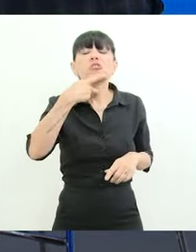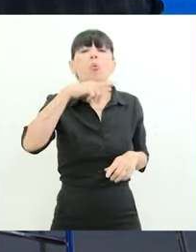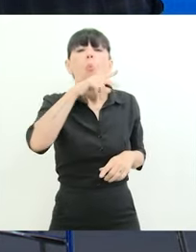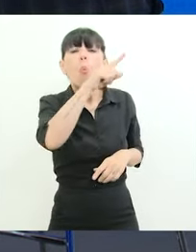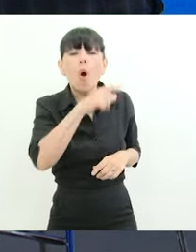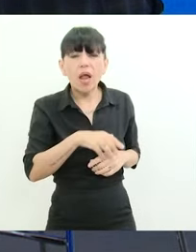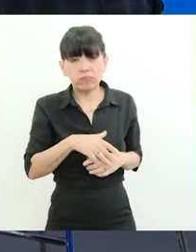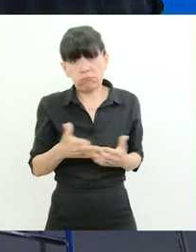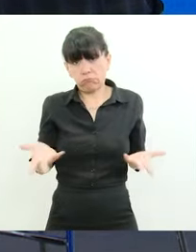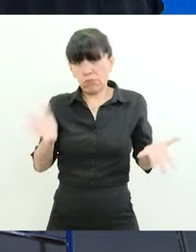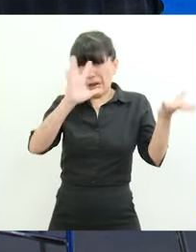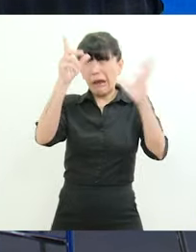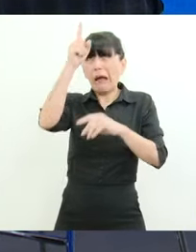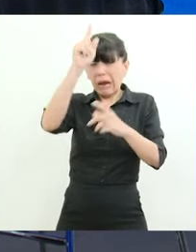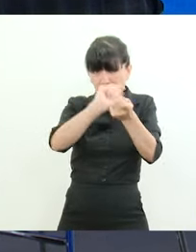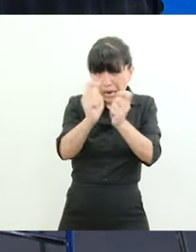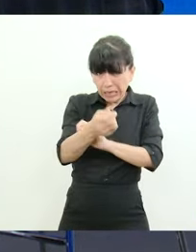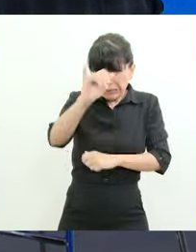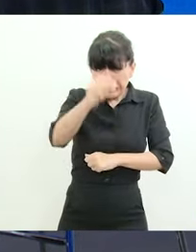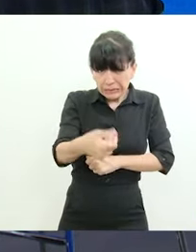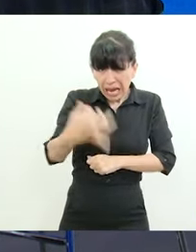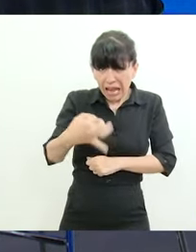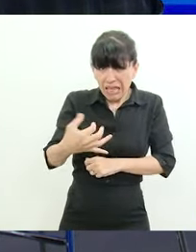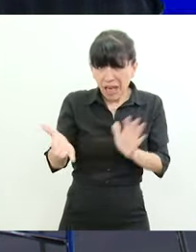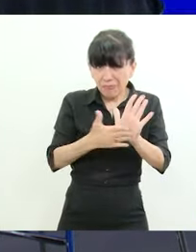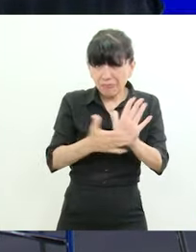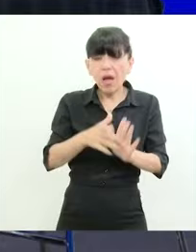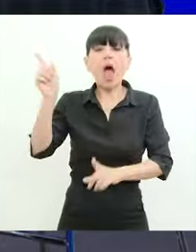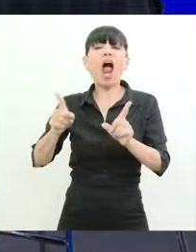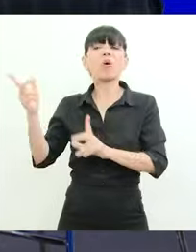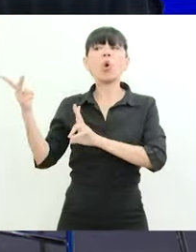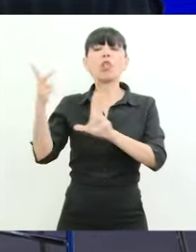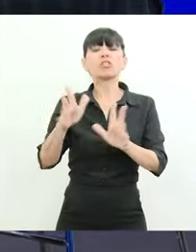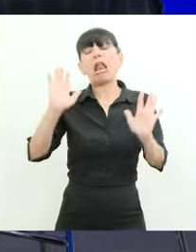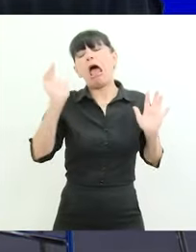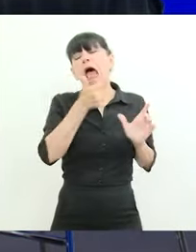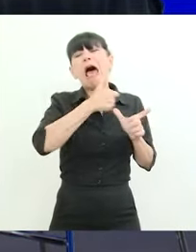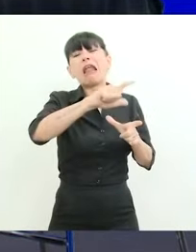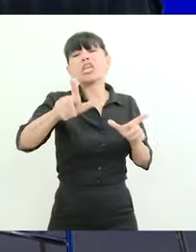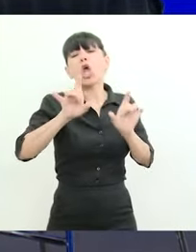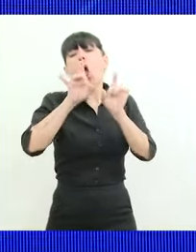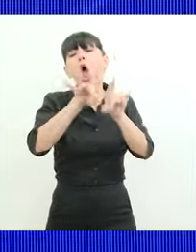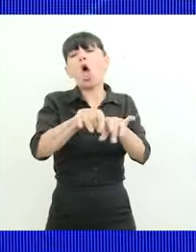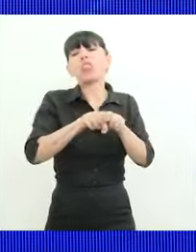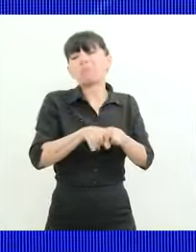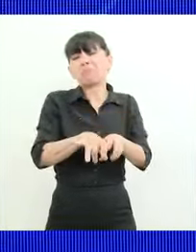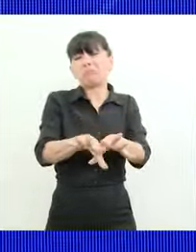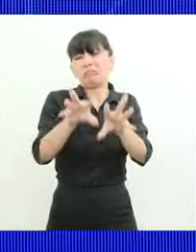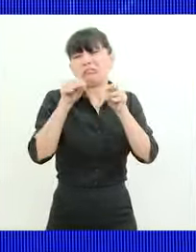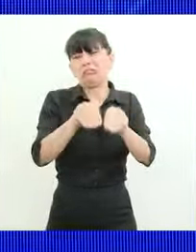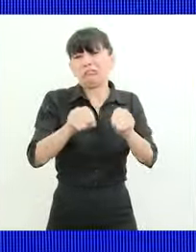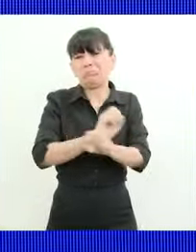climático es un dato objetivo de la realidad y yo escucho que dicen no contaminar un río es un tema que